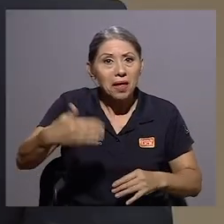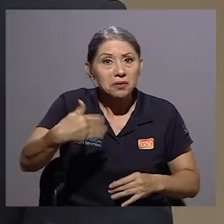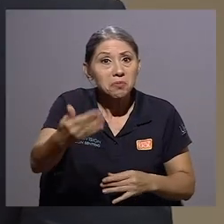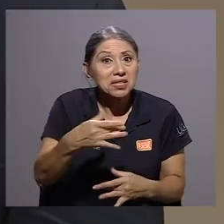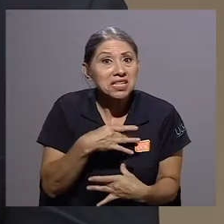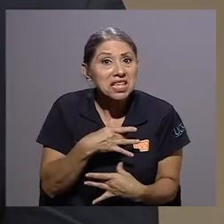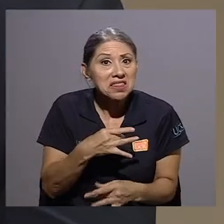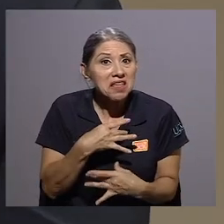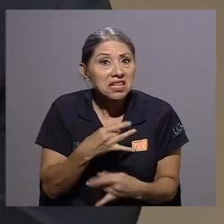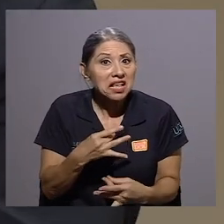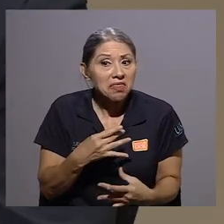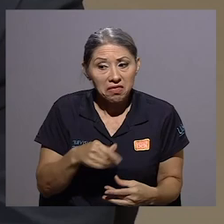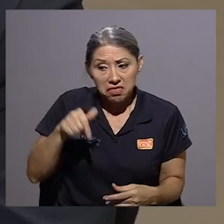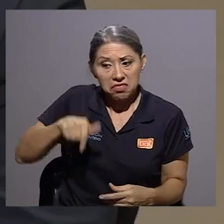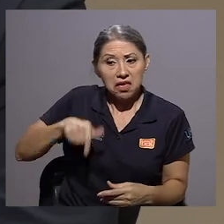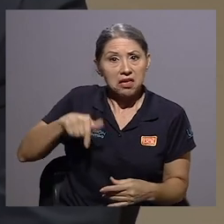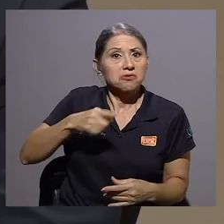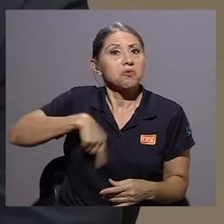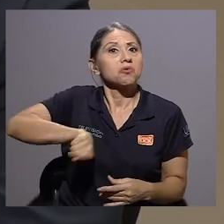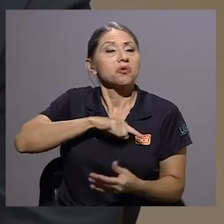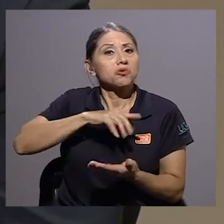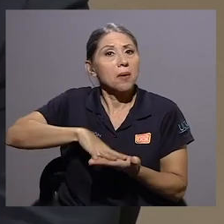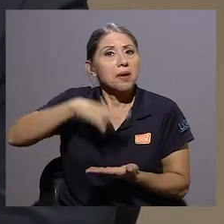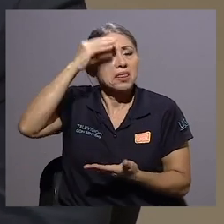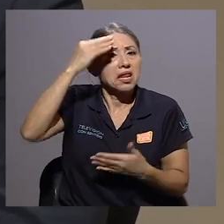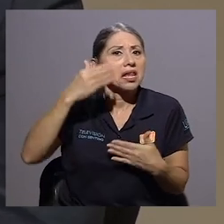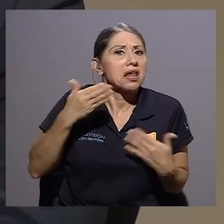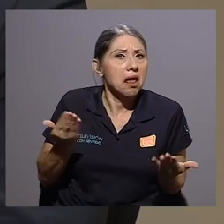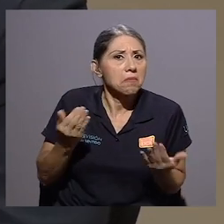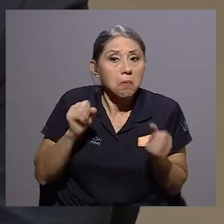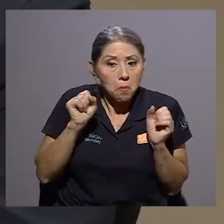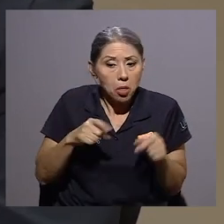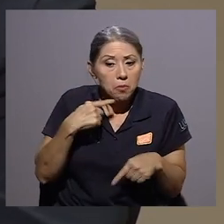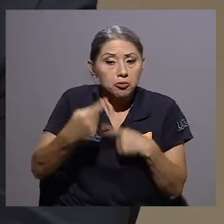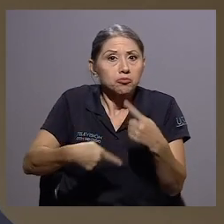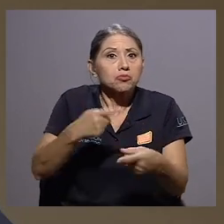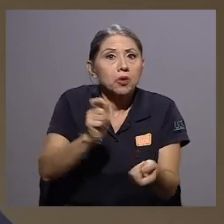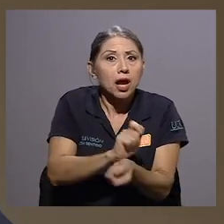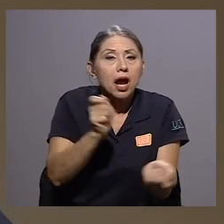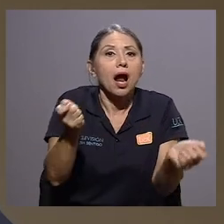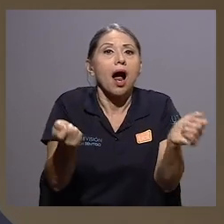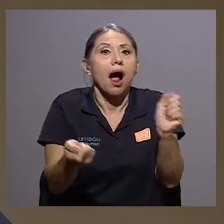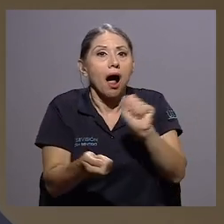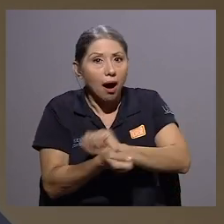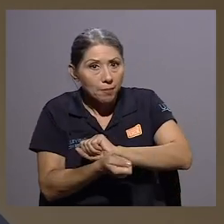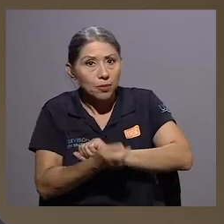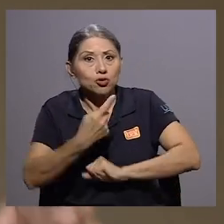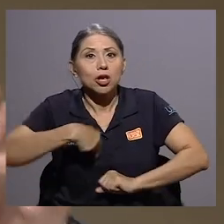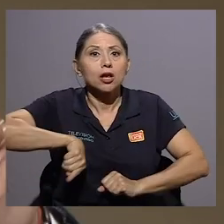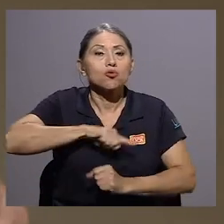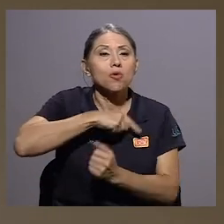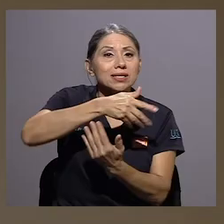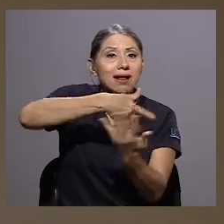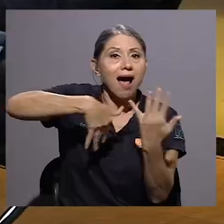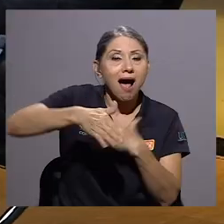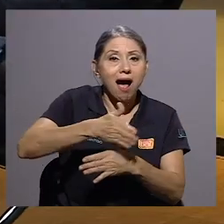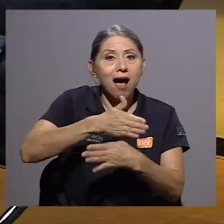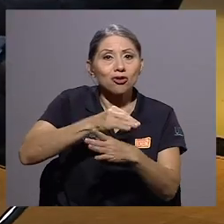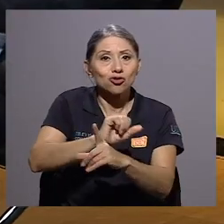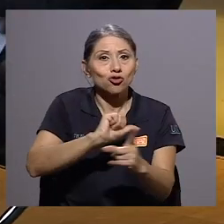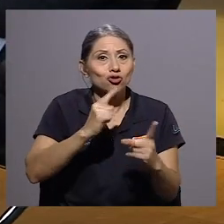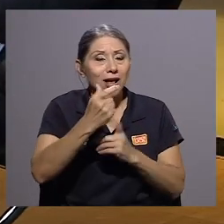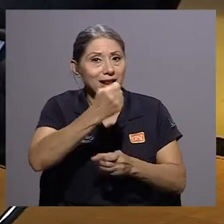qué de esto vamos a aprender y qué cambios vamos a tener en nuestra interacción social y